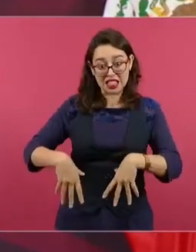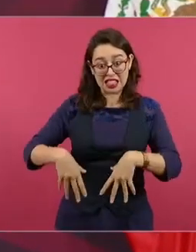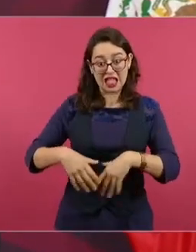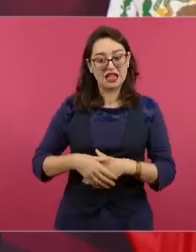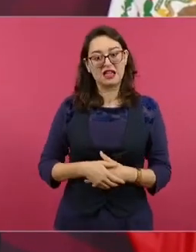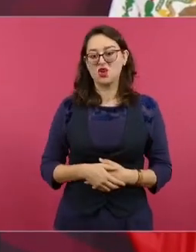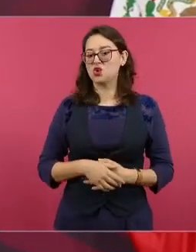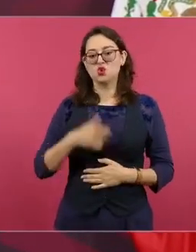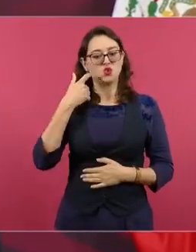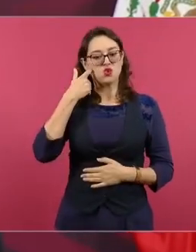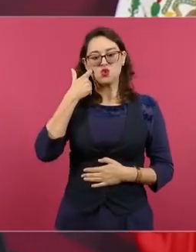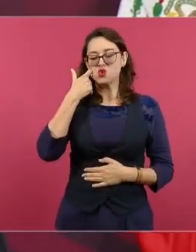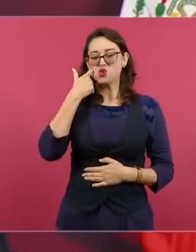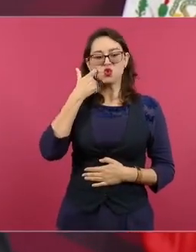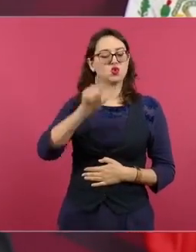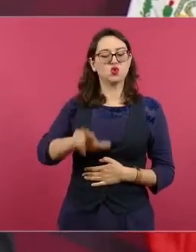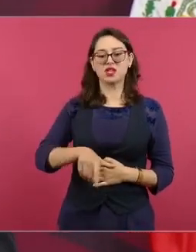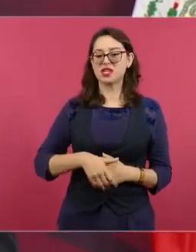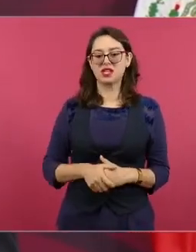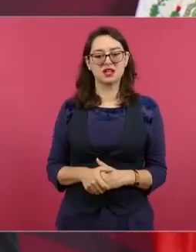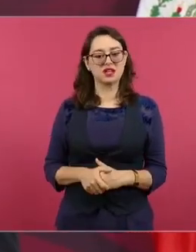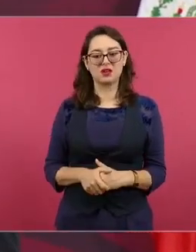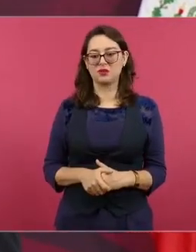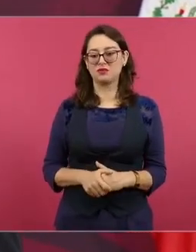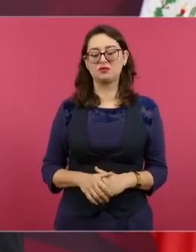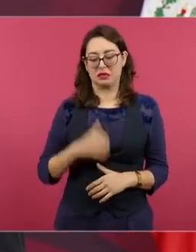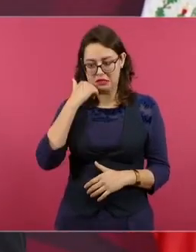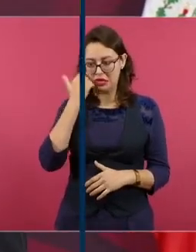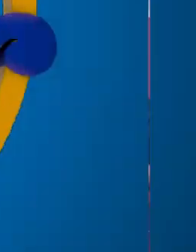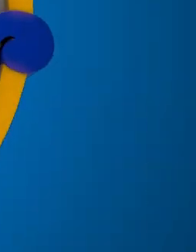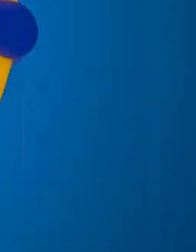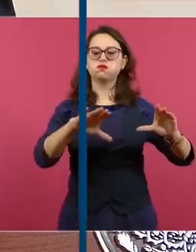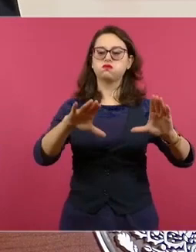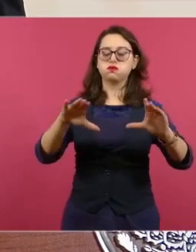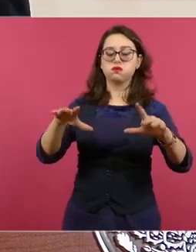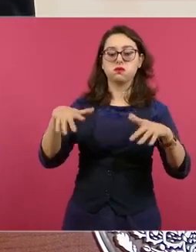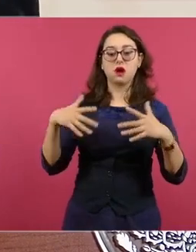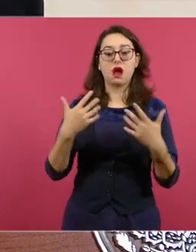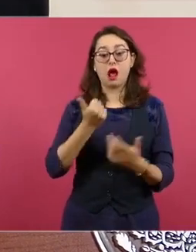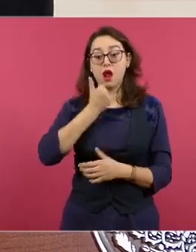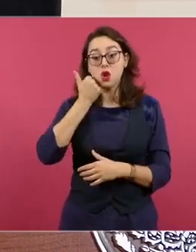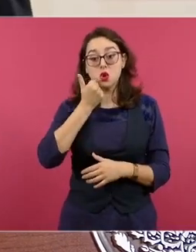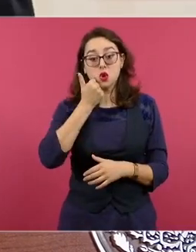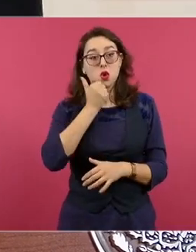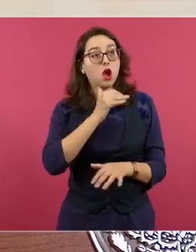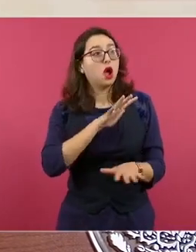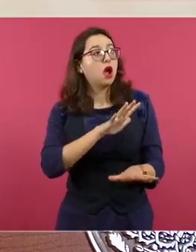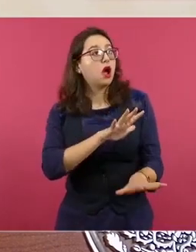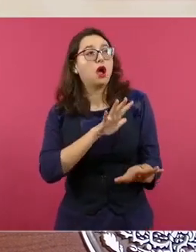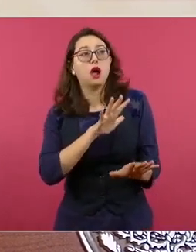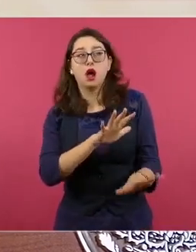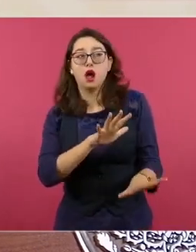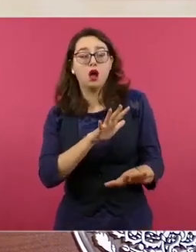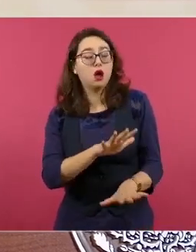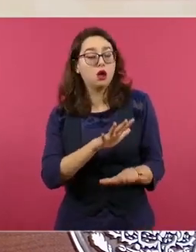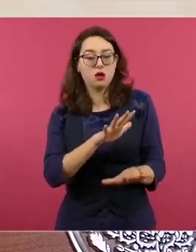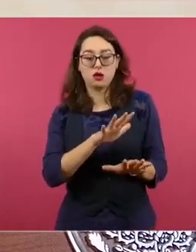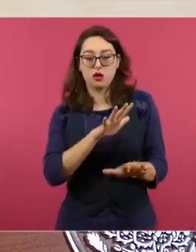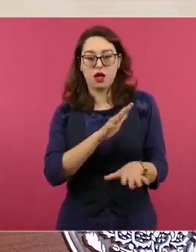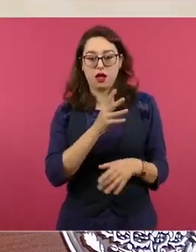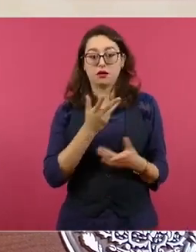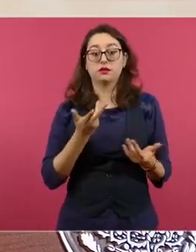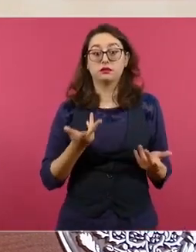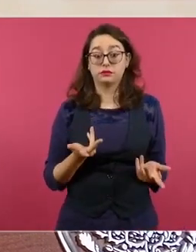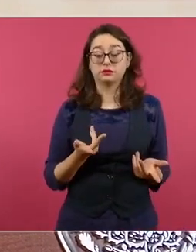obras inconclusas. El puente que cruza el río Jamapa es un